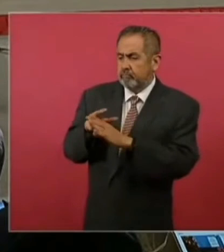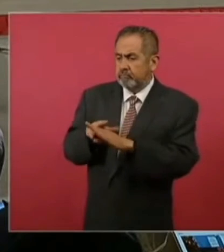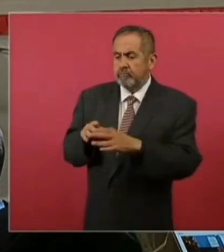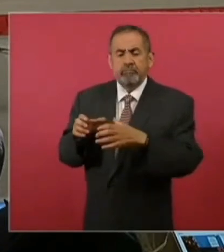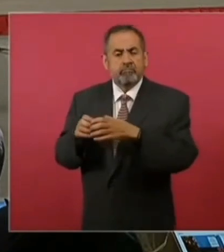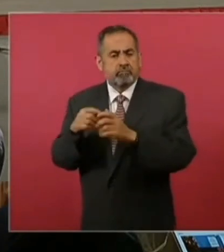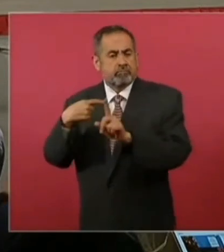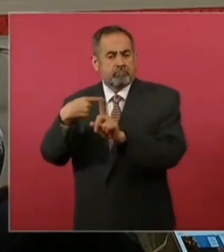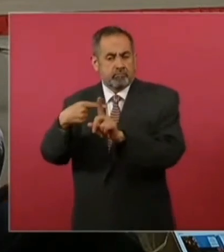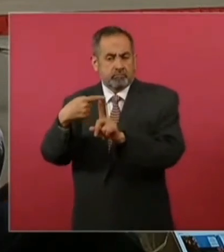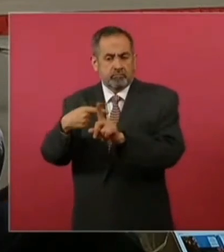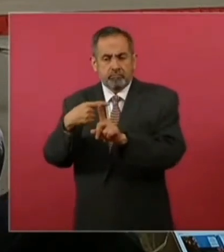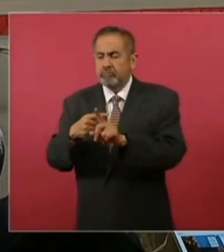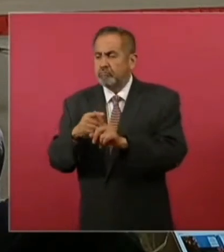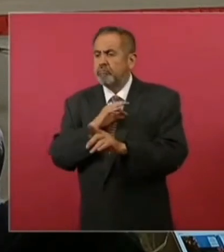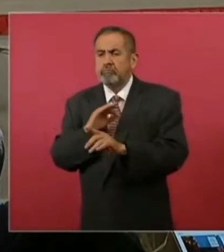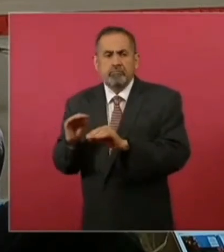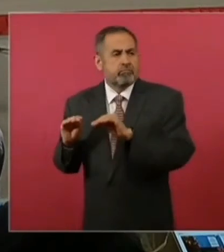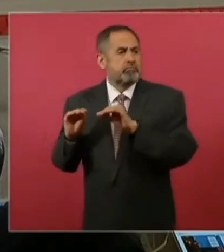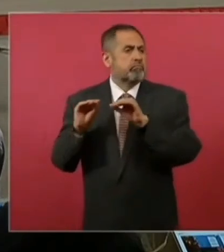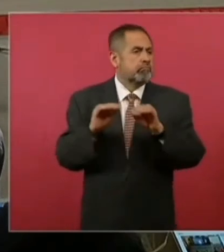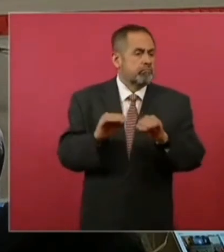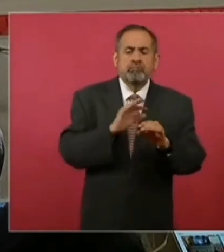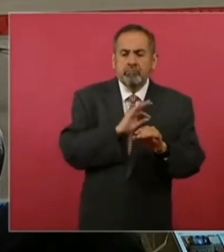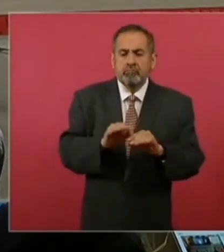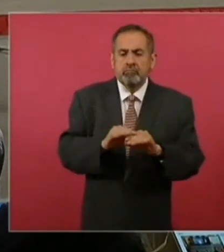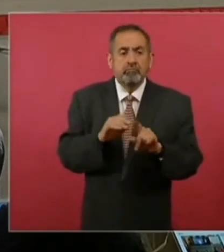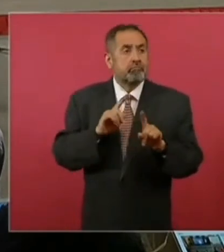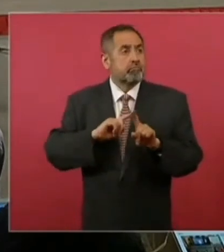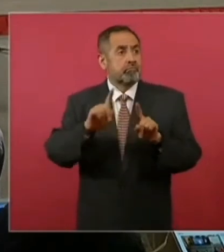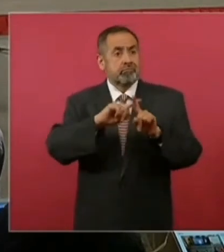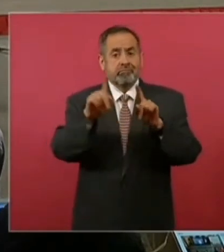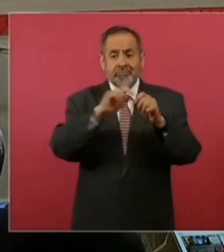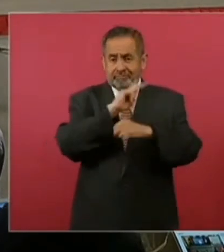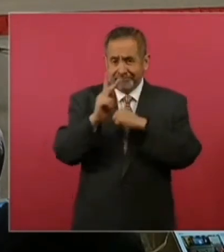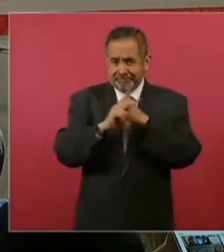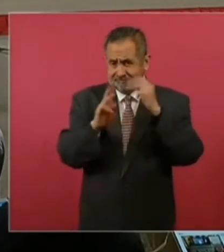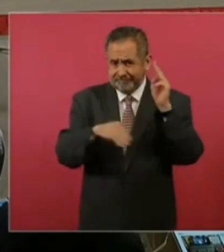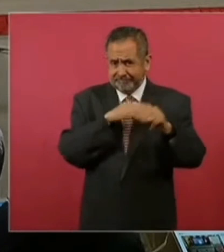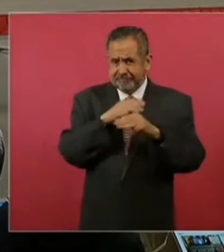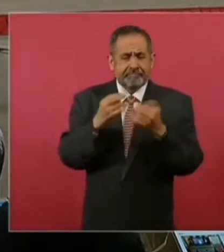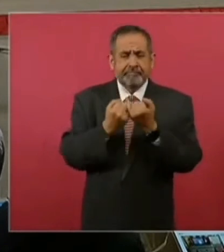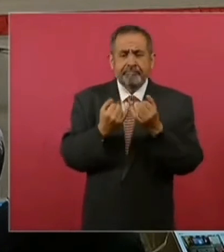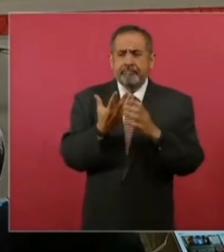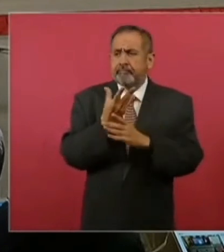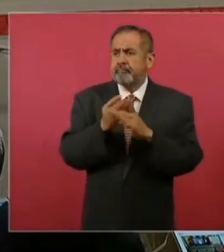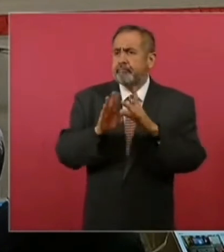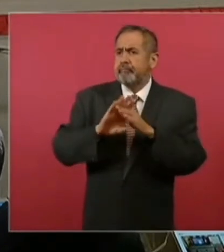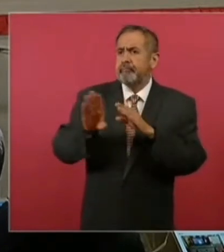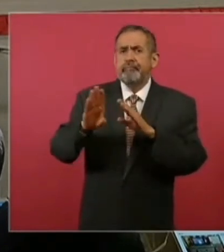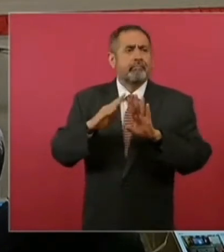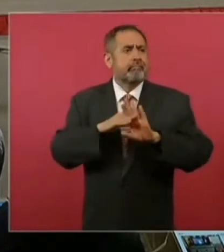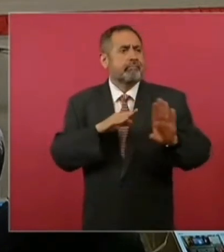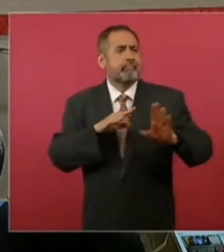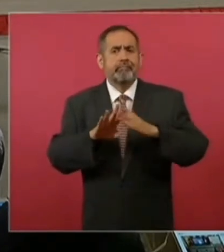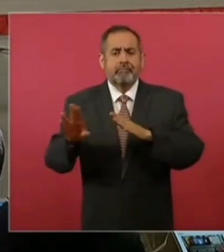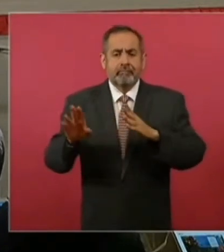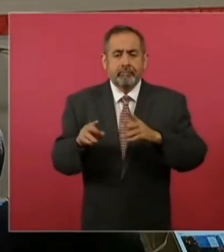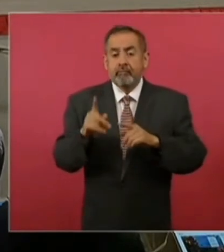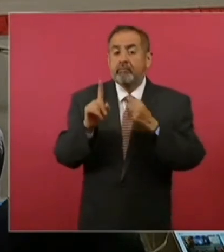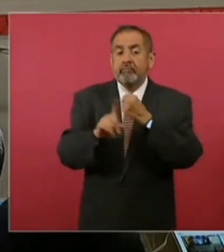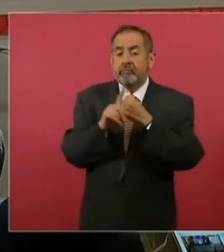Todos nuestros países se conforman precisamente de comunidades de personas que vinieron de otro lado y eso nos enriquece. El problema es que sea